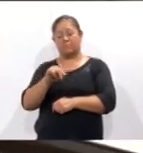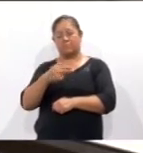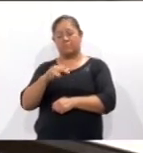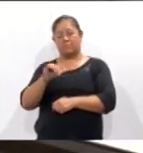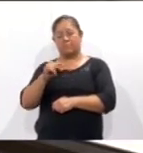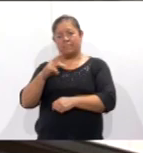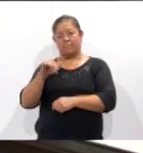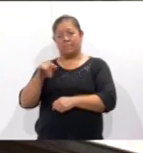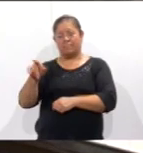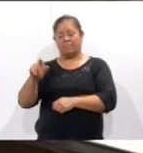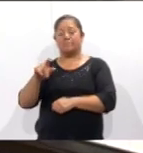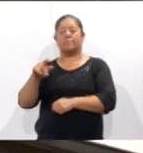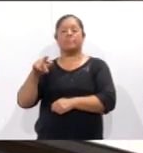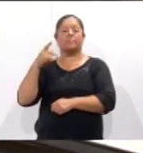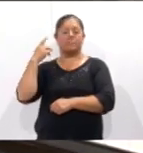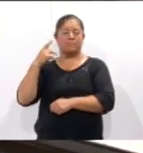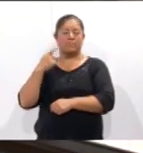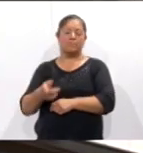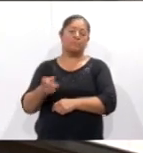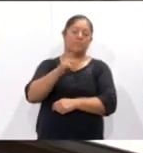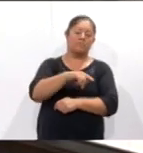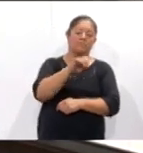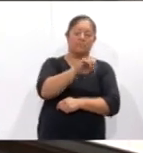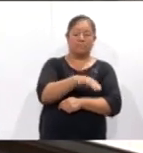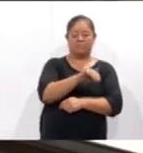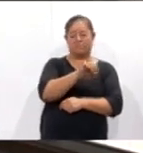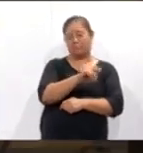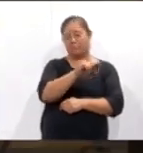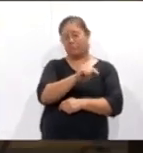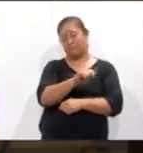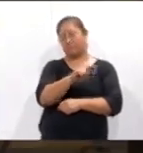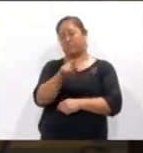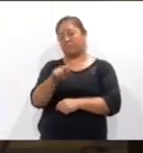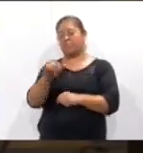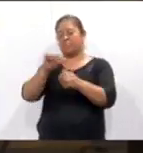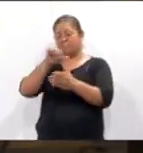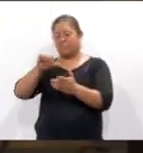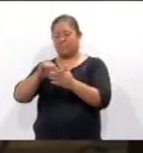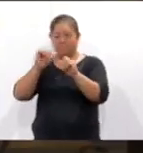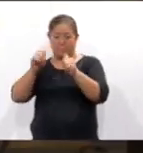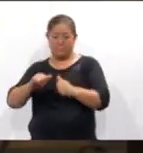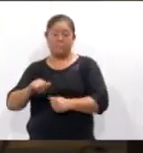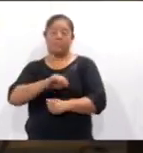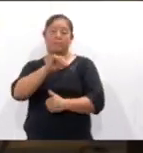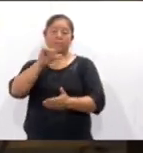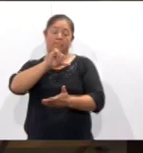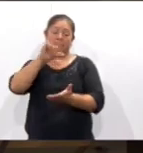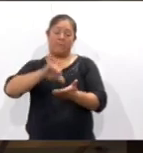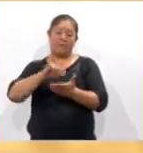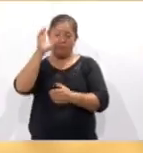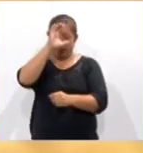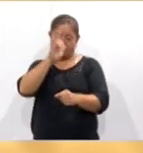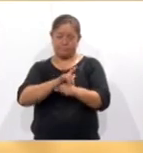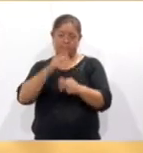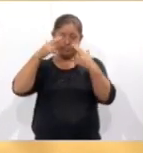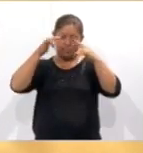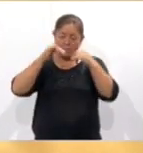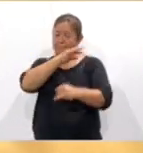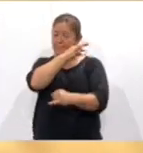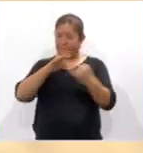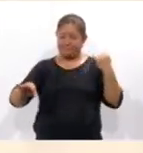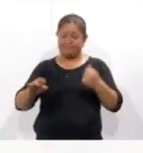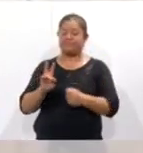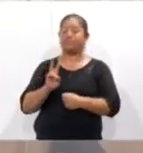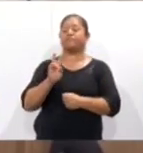seguido de la Sala Estanislao Mejía de la EMED, en el Centro de las Artes. Y el Centro Cultural Huamantla será el último espacio a visitar este viernes